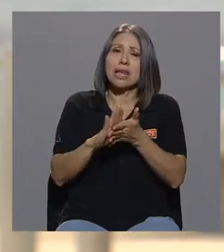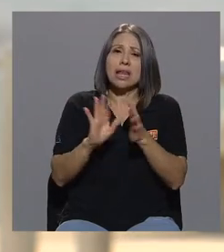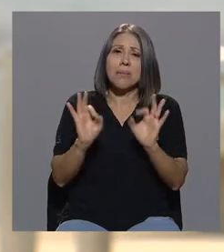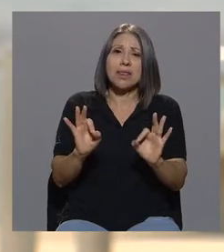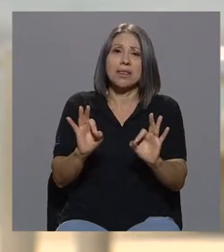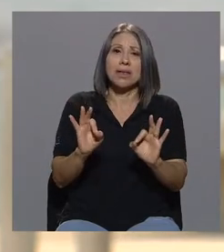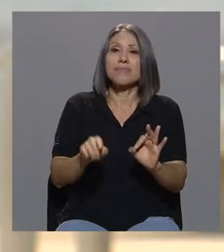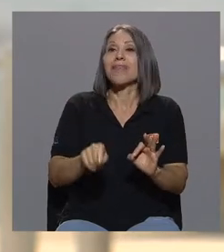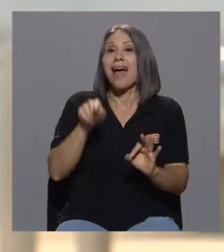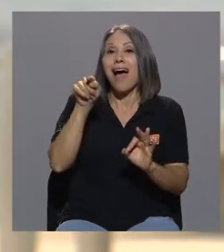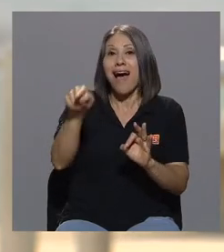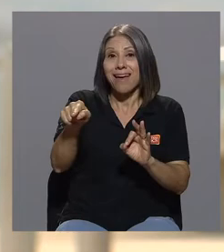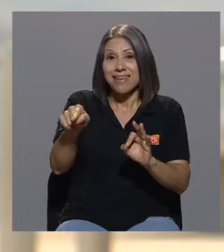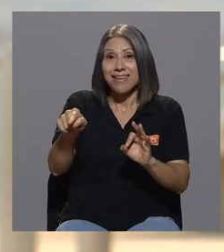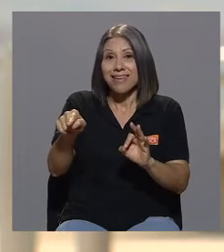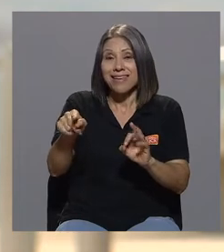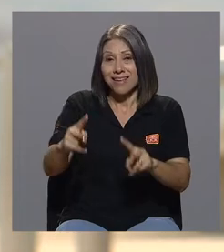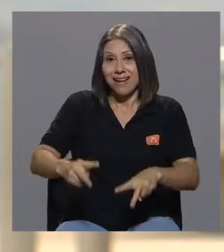la vida me ofrece